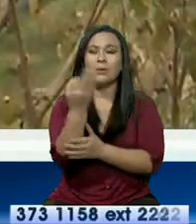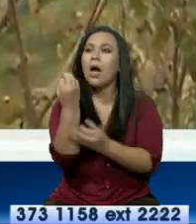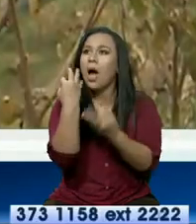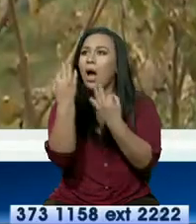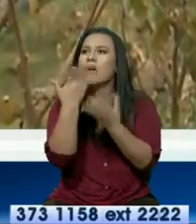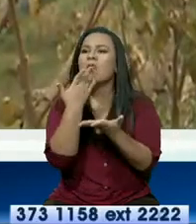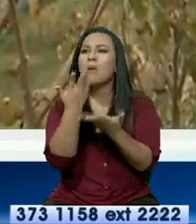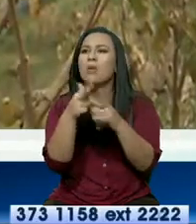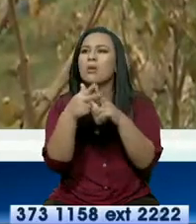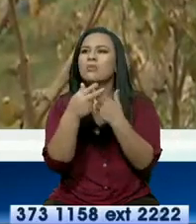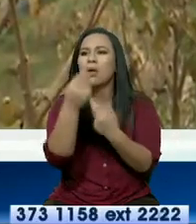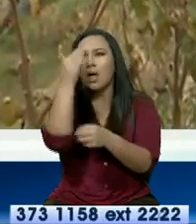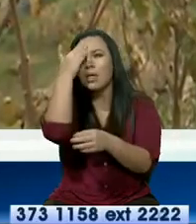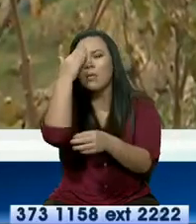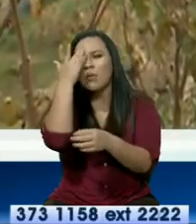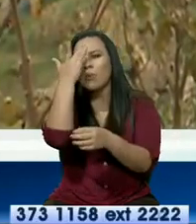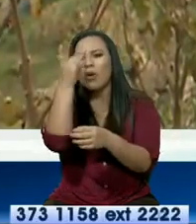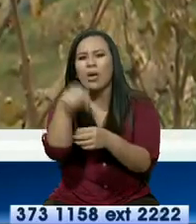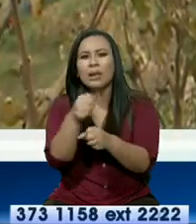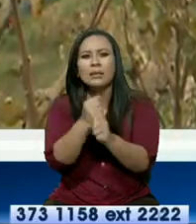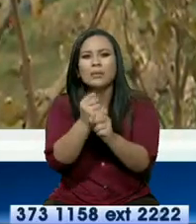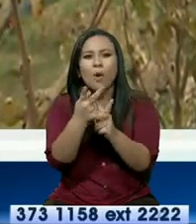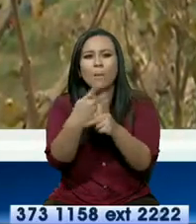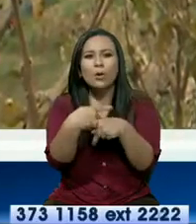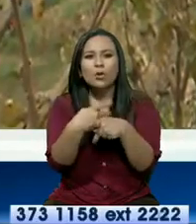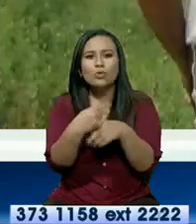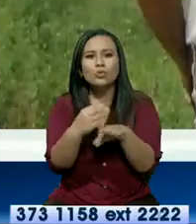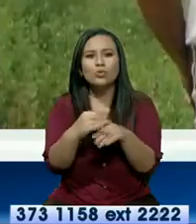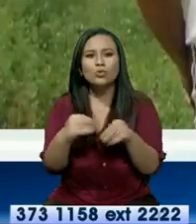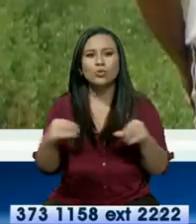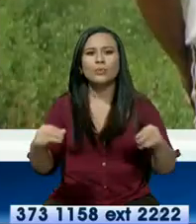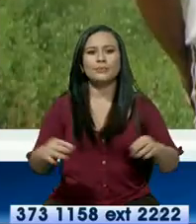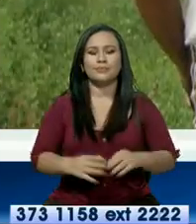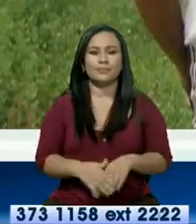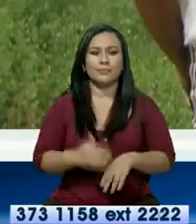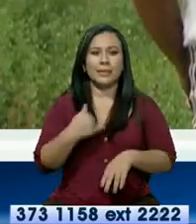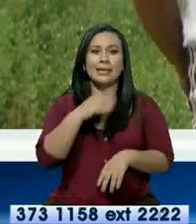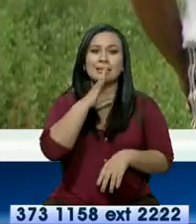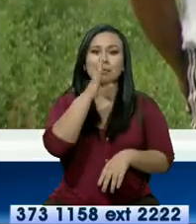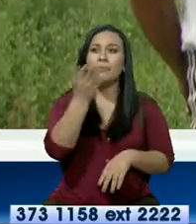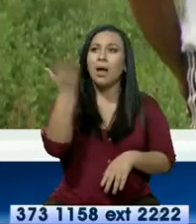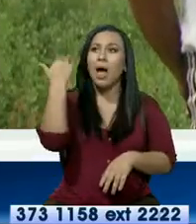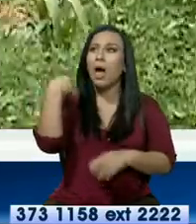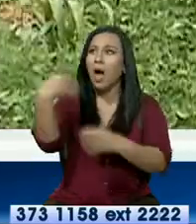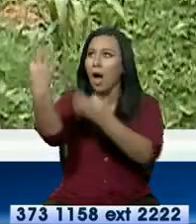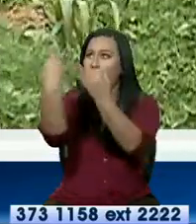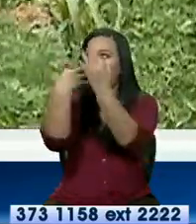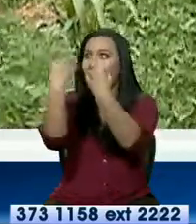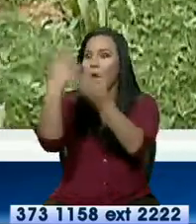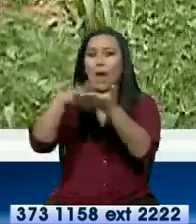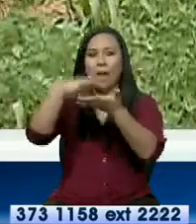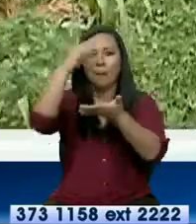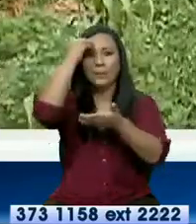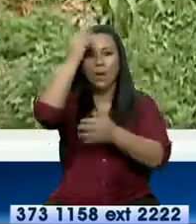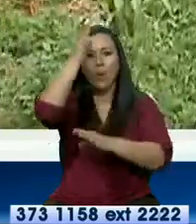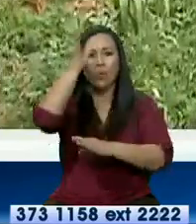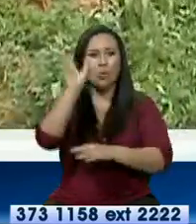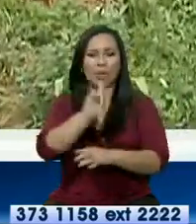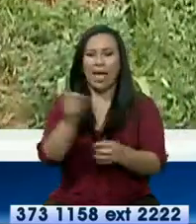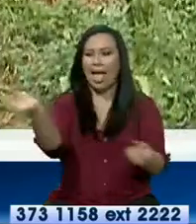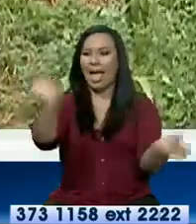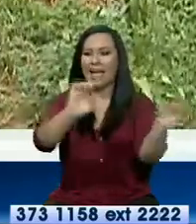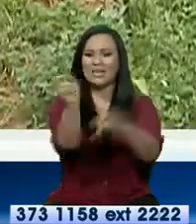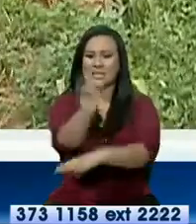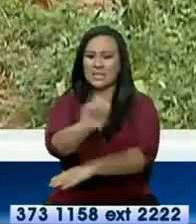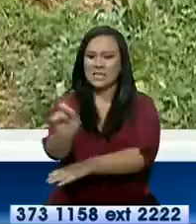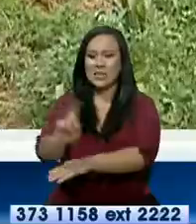¿por qué? ¿Por qué iniciar con la producción agroecológica? Siempre nuestros ancestros estuvieron acostumbrados a no utilizar químicos. Ellos